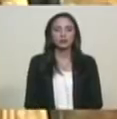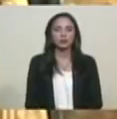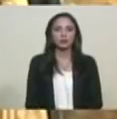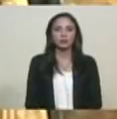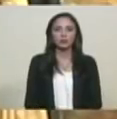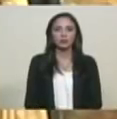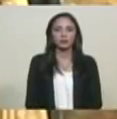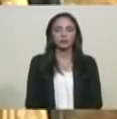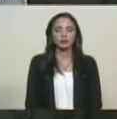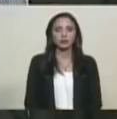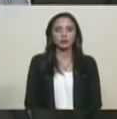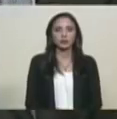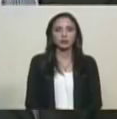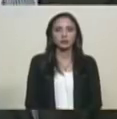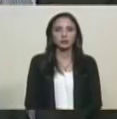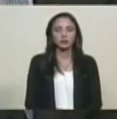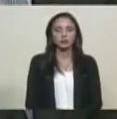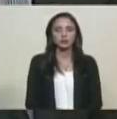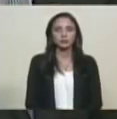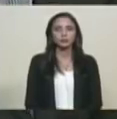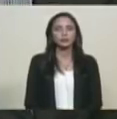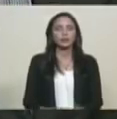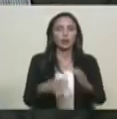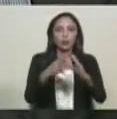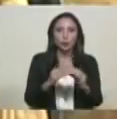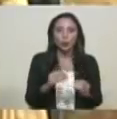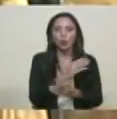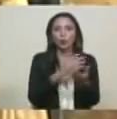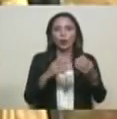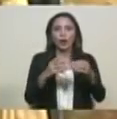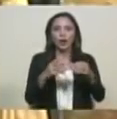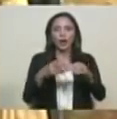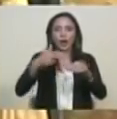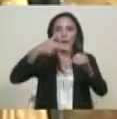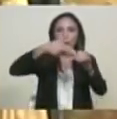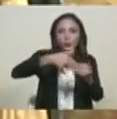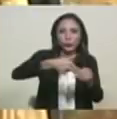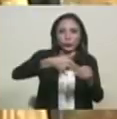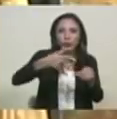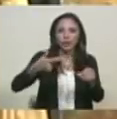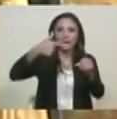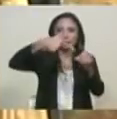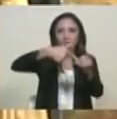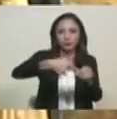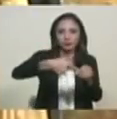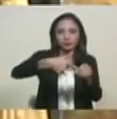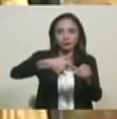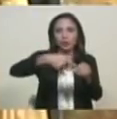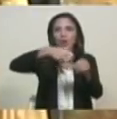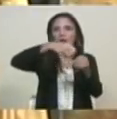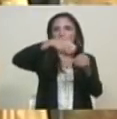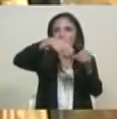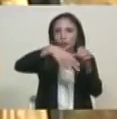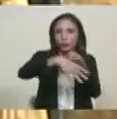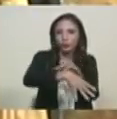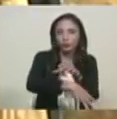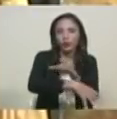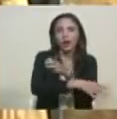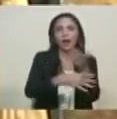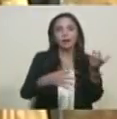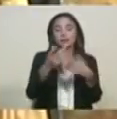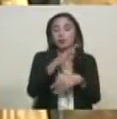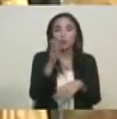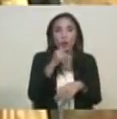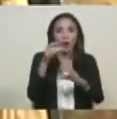Inclusive, el surtidor, la manguera con el pico, para echar gasolina, se libera, es con el carnet de la